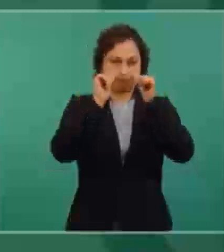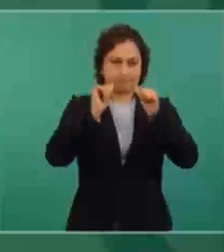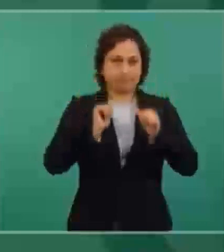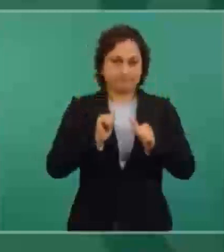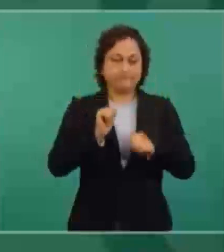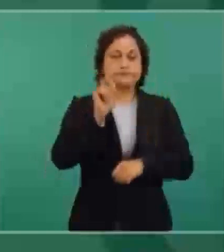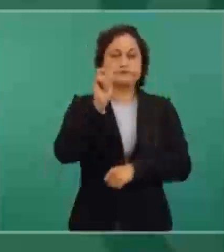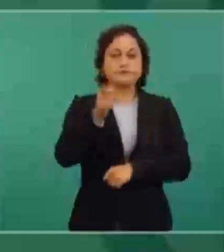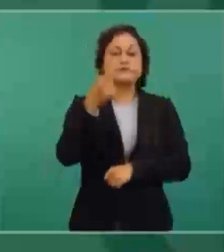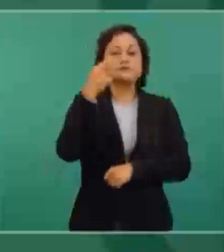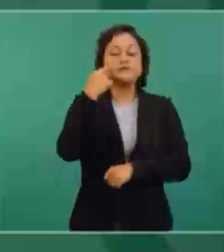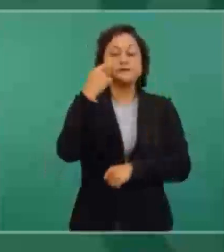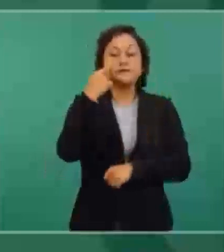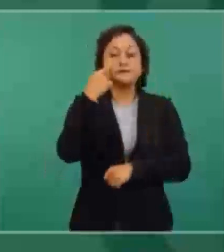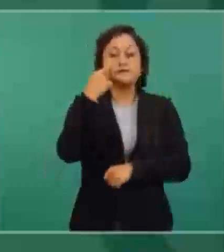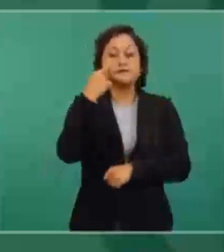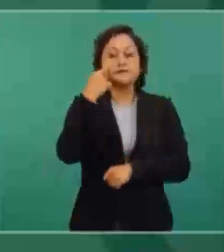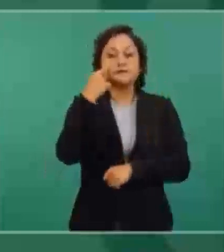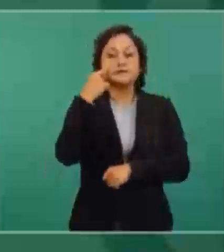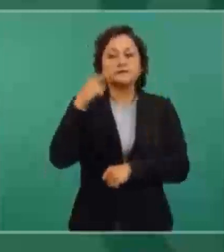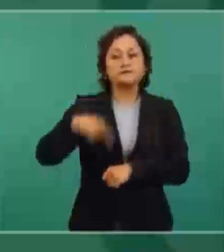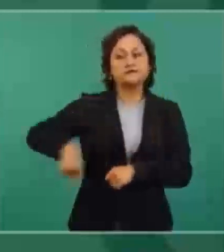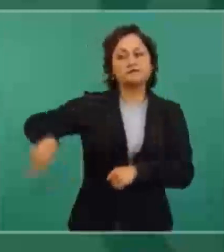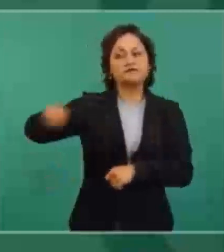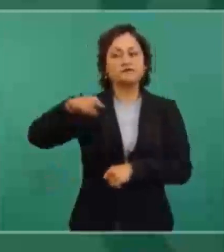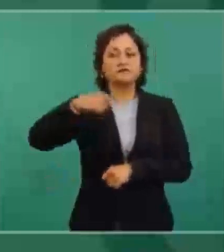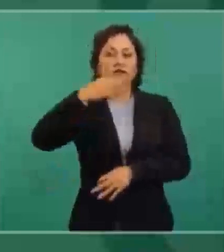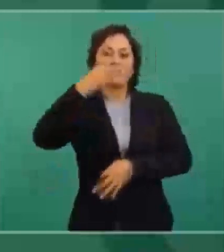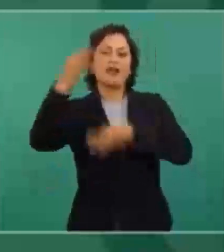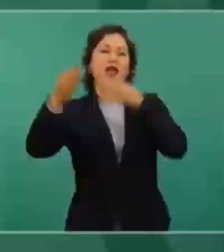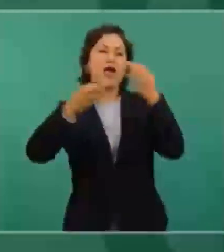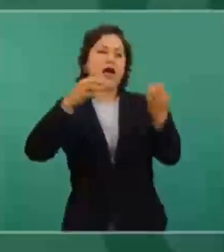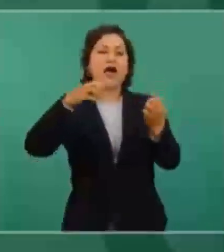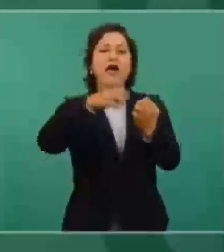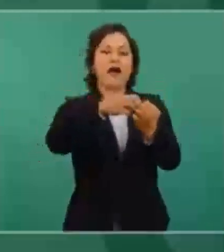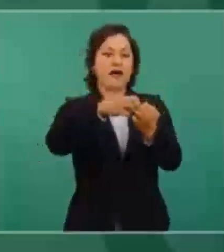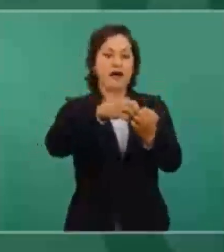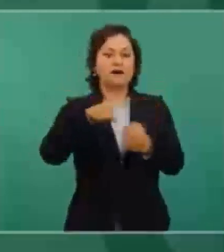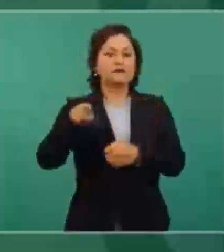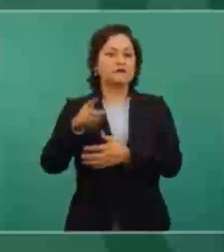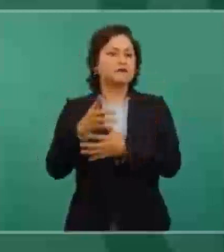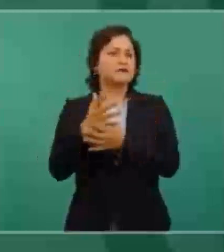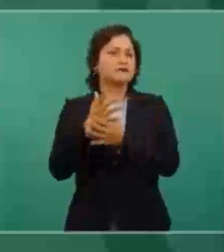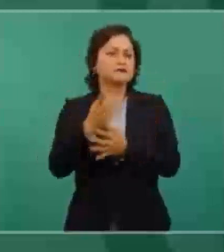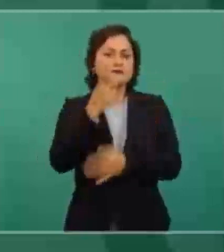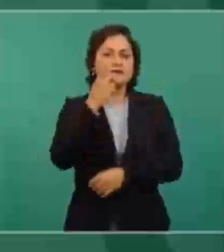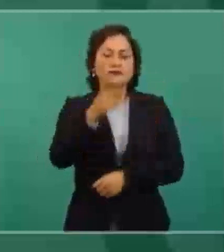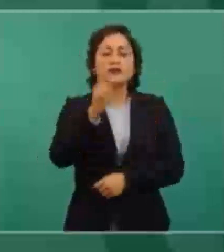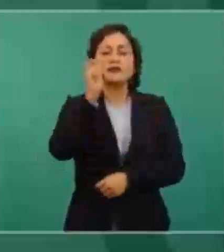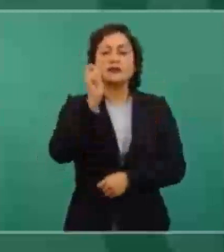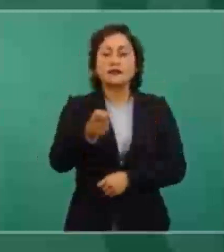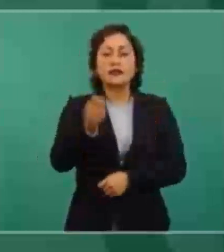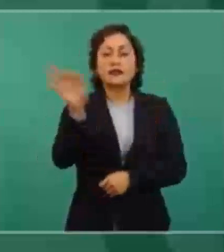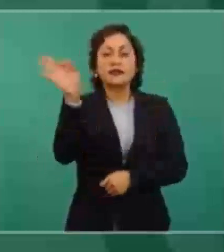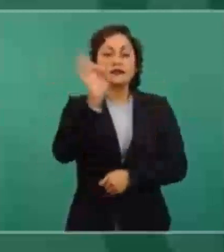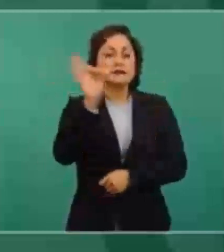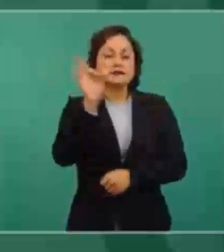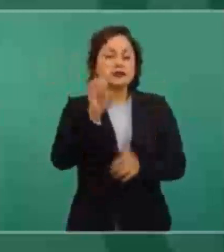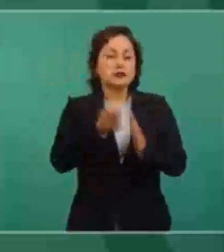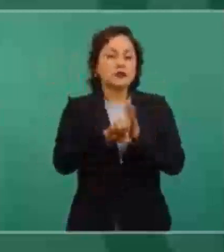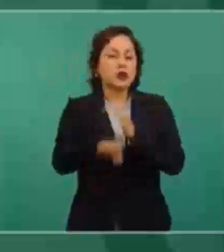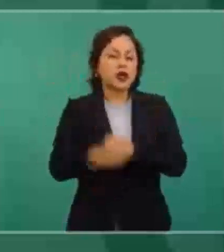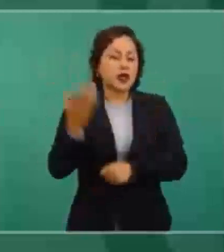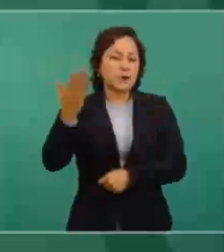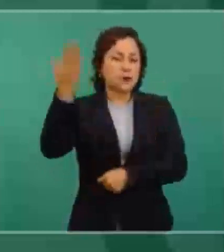de que si se privatizaba la